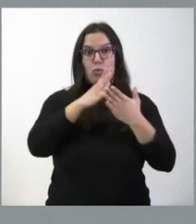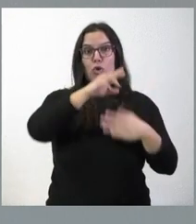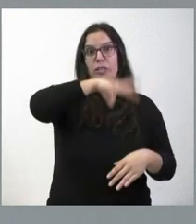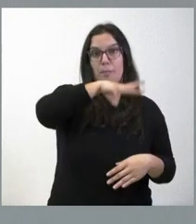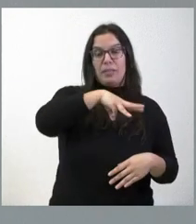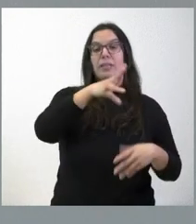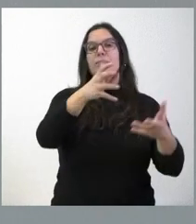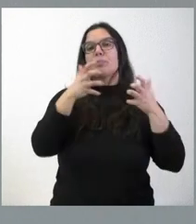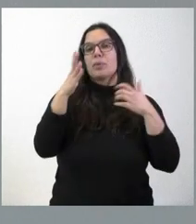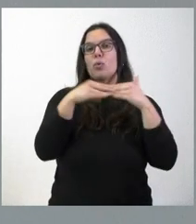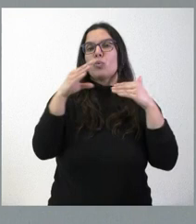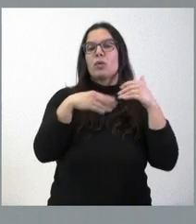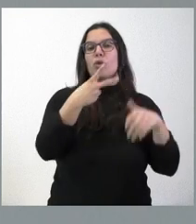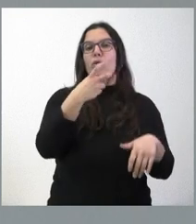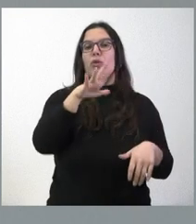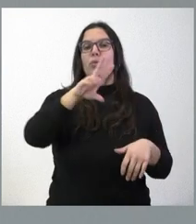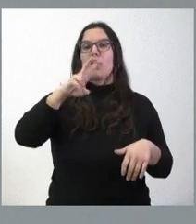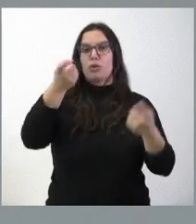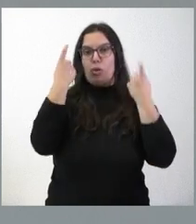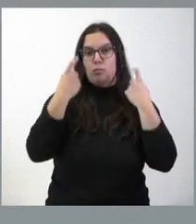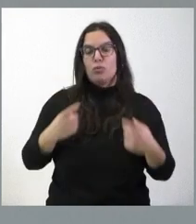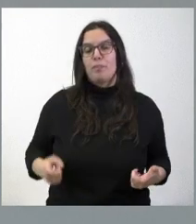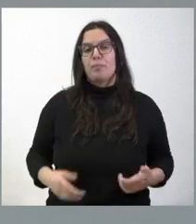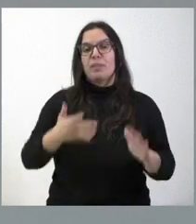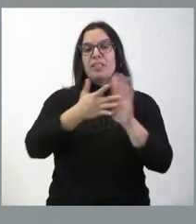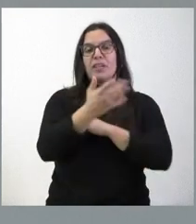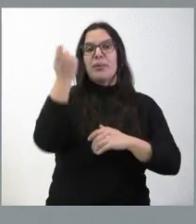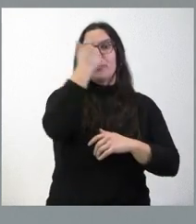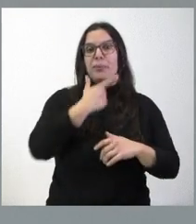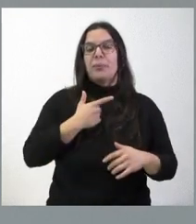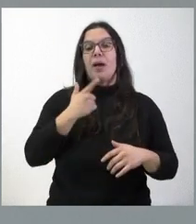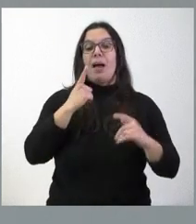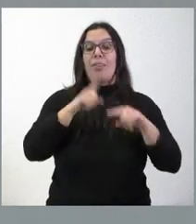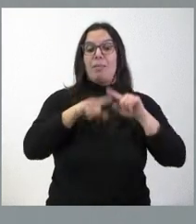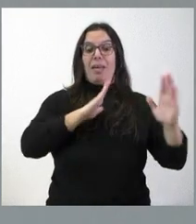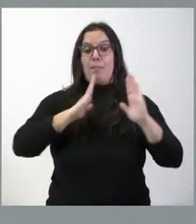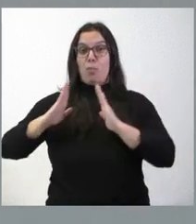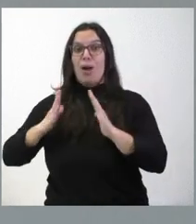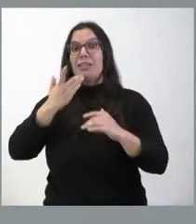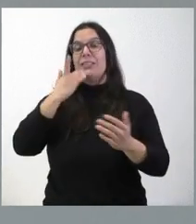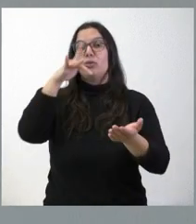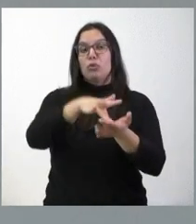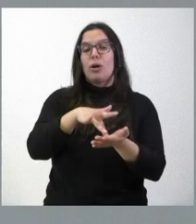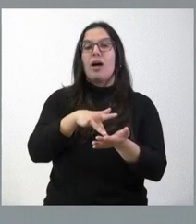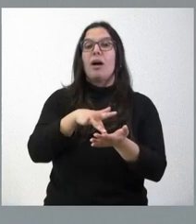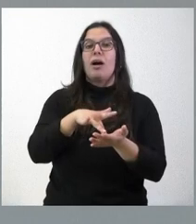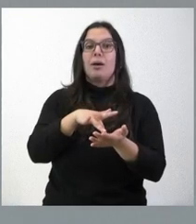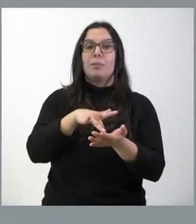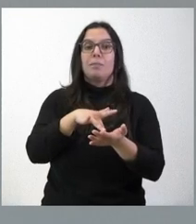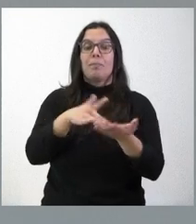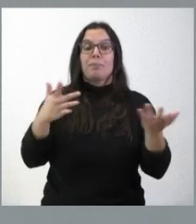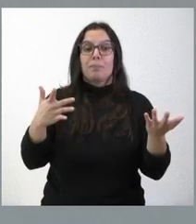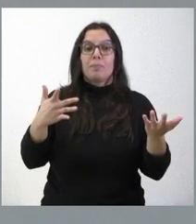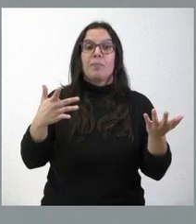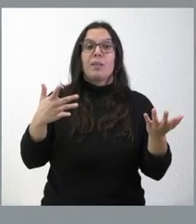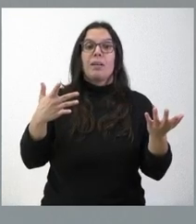252 alumnos. Hablamos del respiro en determinadas épocas donde no siendo de